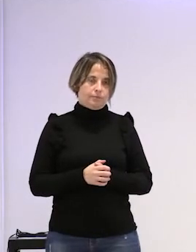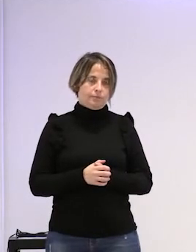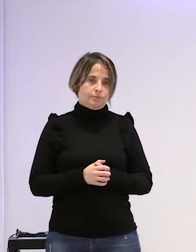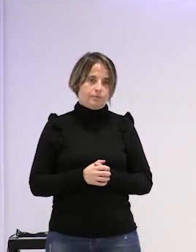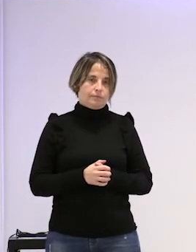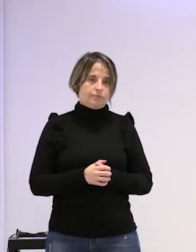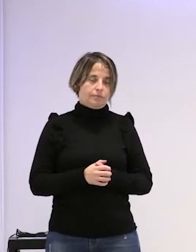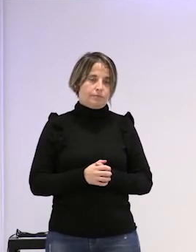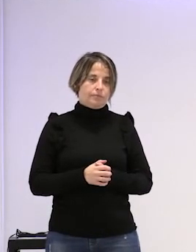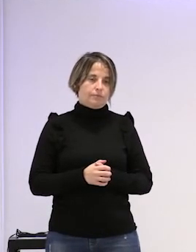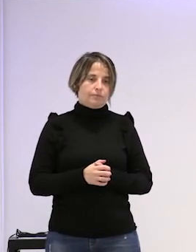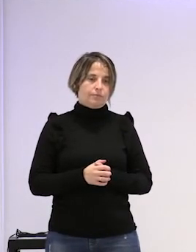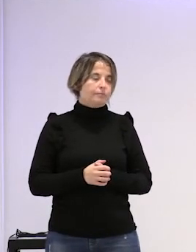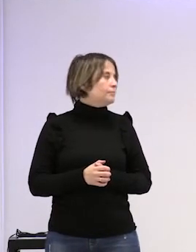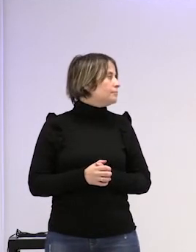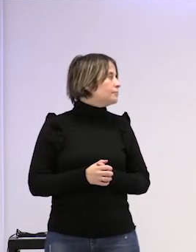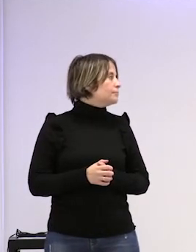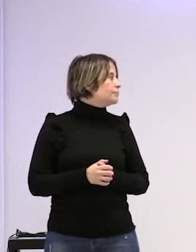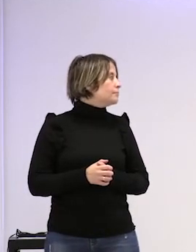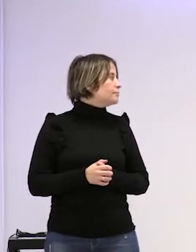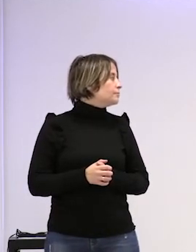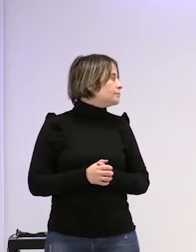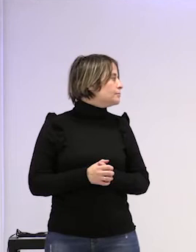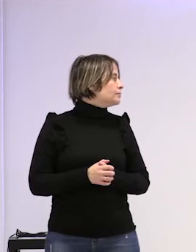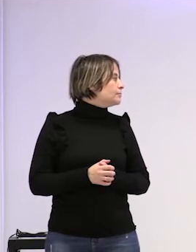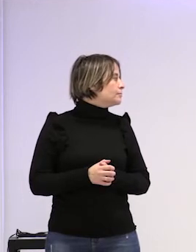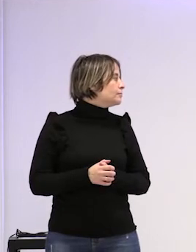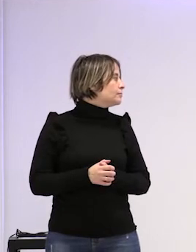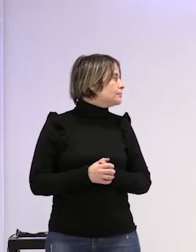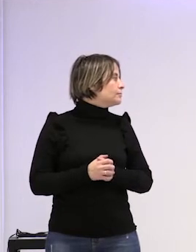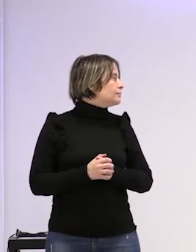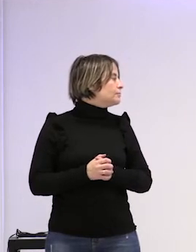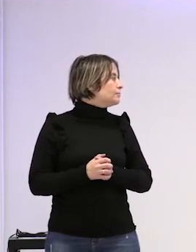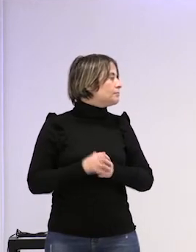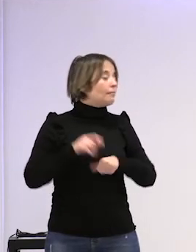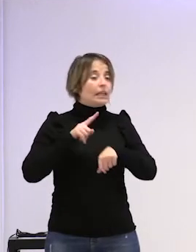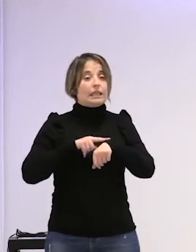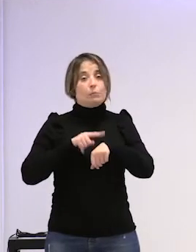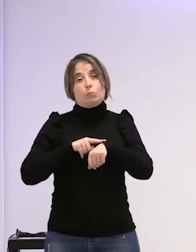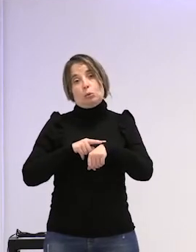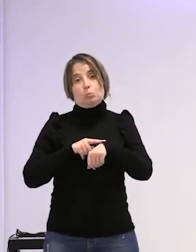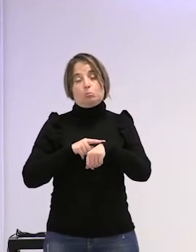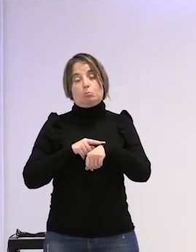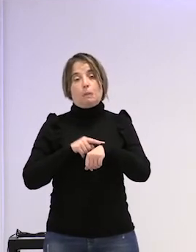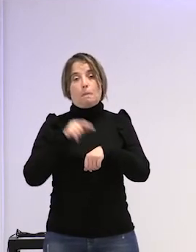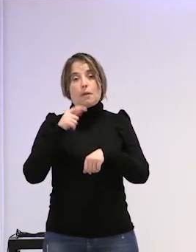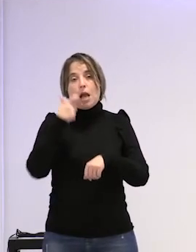vale pues ¿cuánto tiene? ¿cuánto tiene? llevas 22 minutos